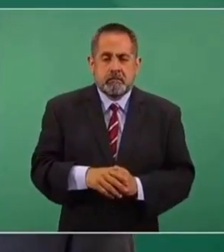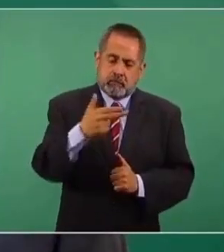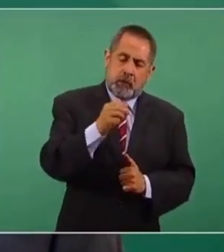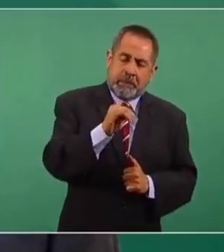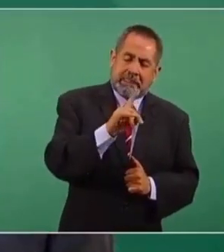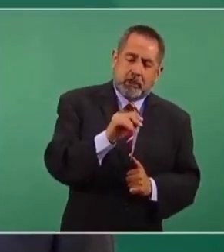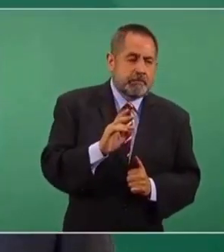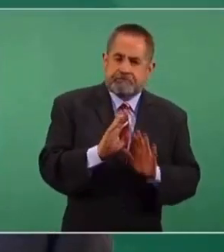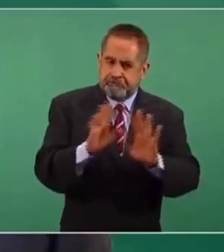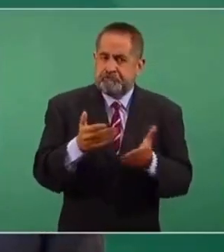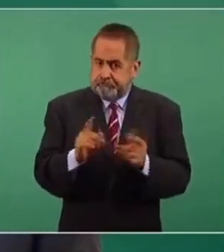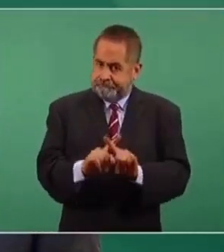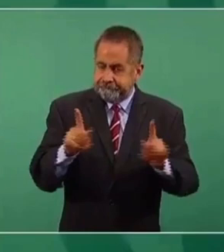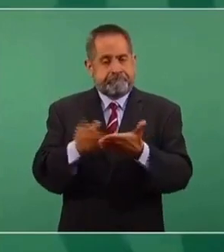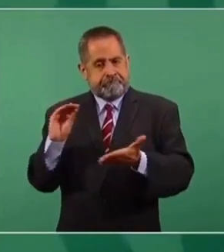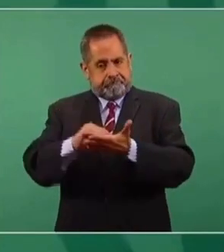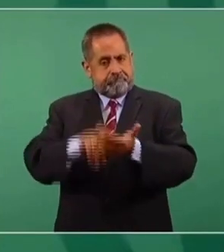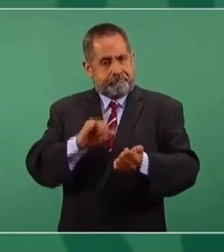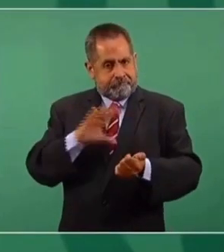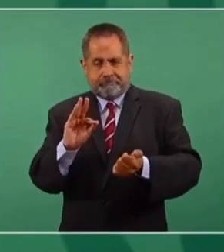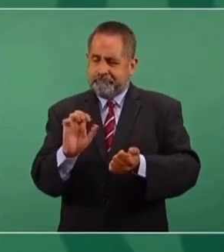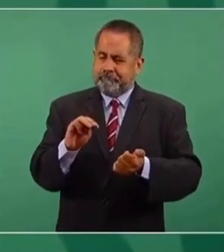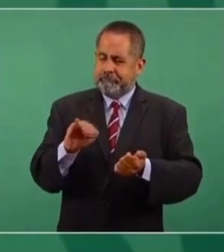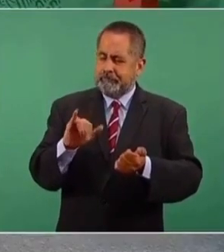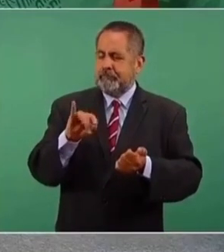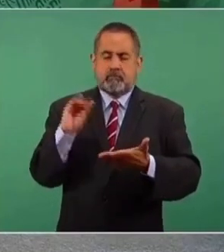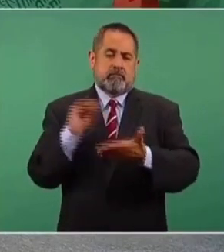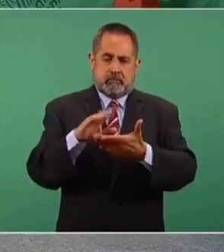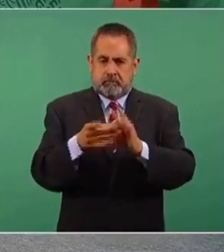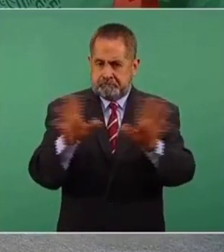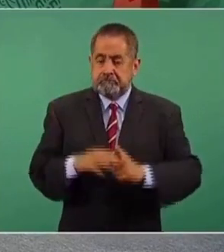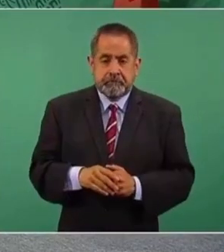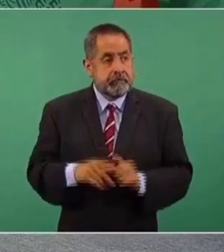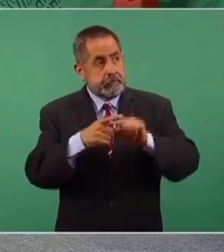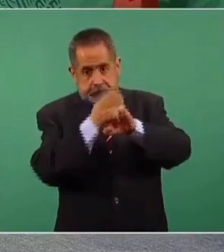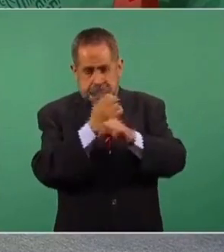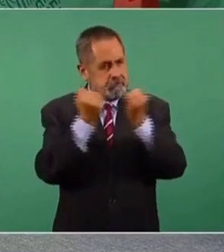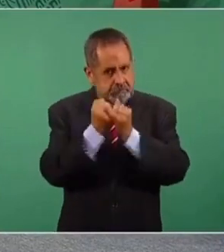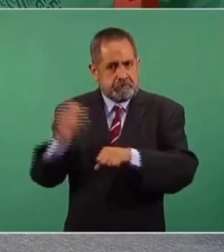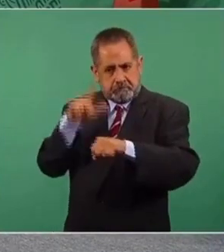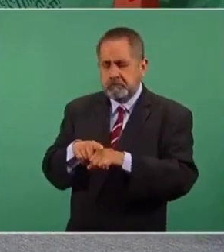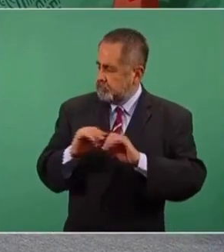Ahora sí se hace la distinción en los estados y a nivel federal.